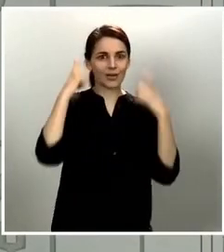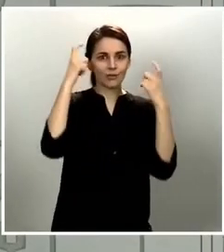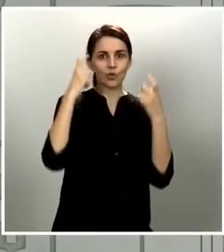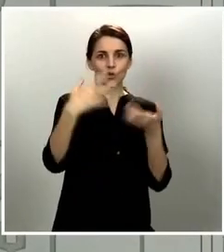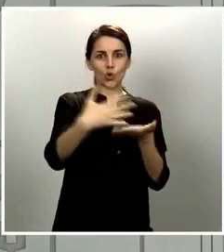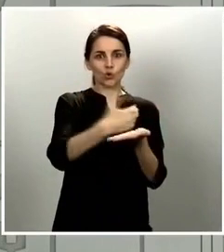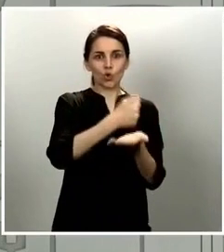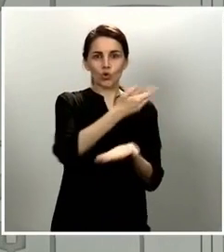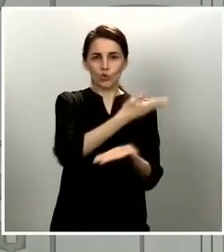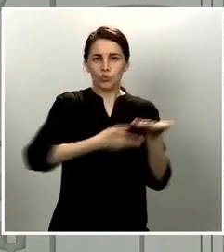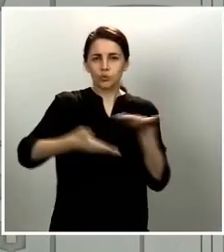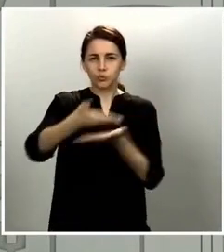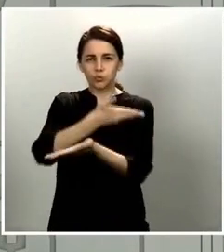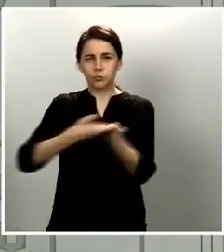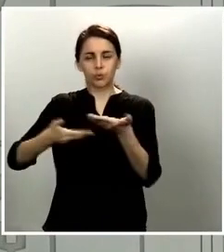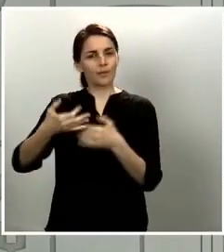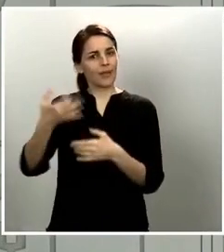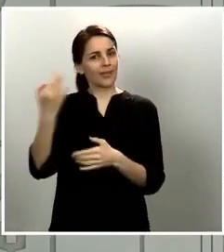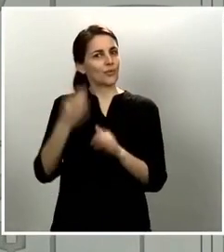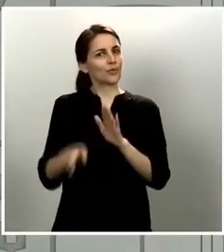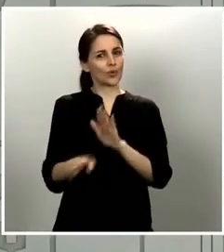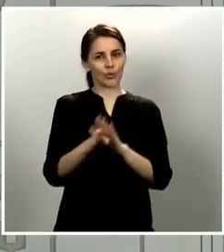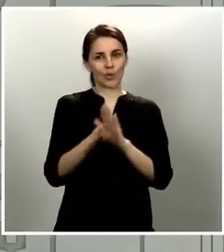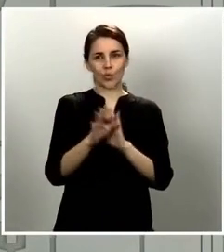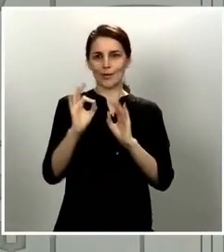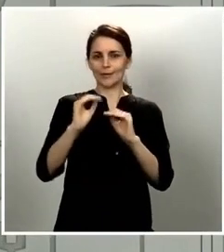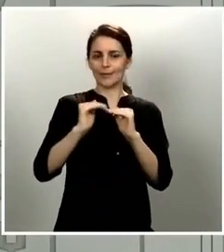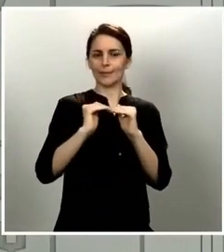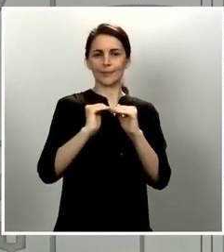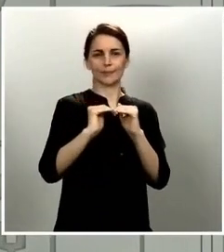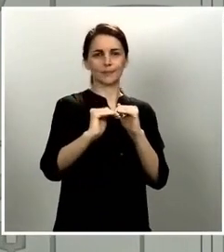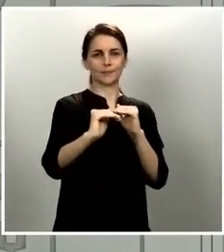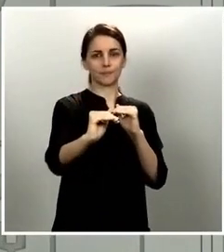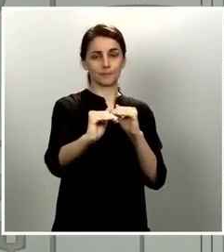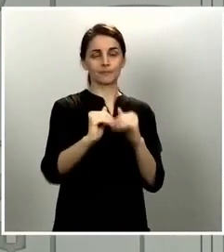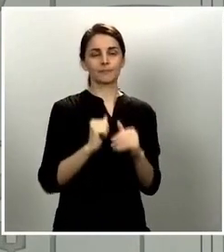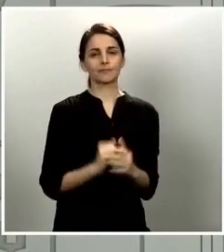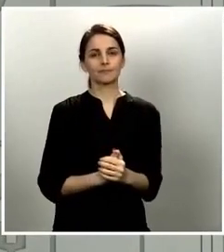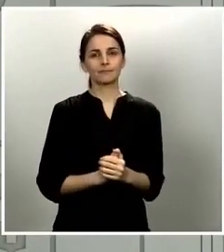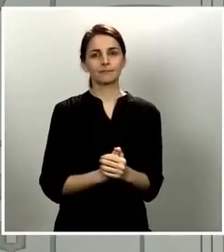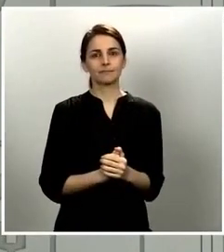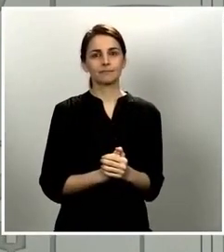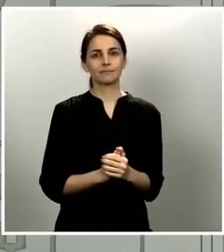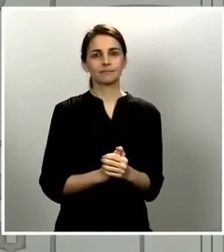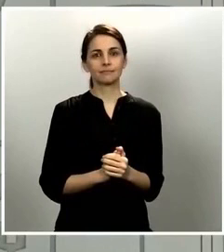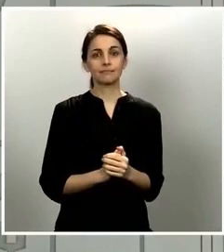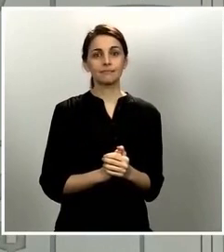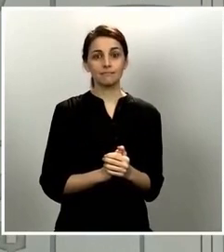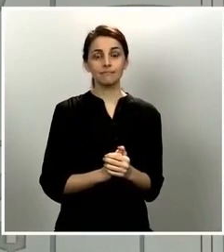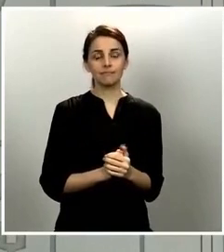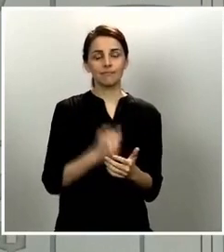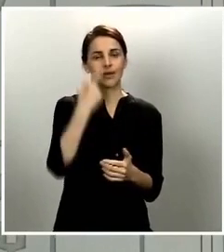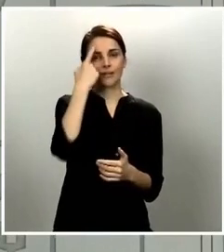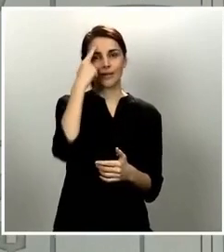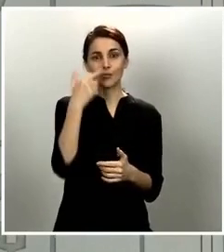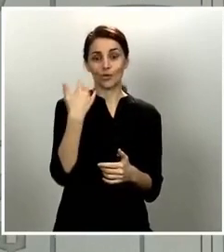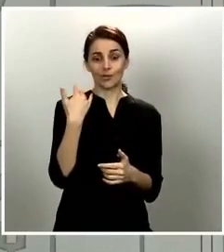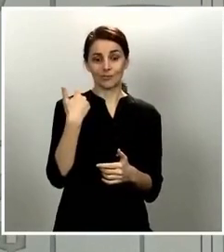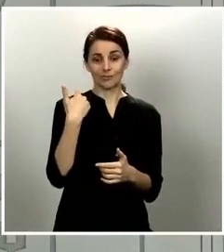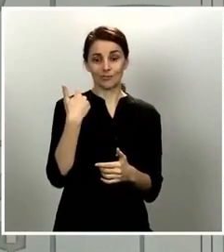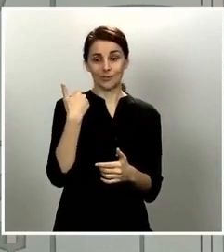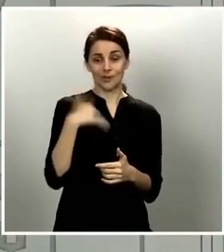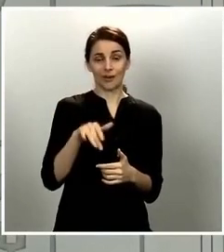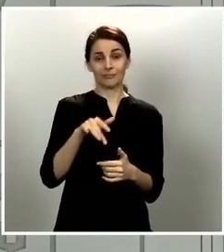forma sostenida durante los próximos días y sabemos que habiendo pasado ya 15 días desde que entramos en este